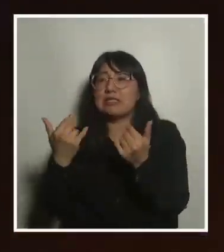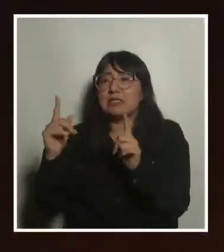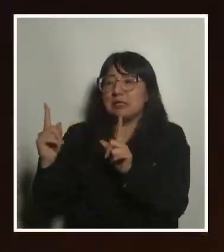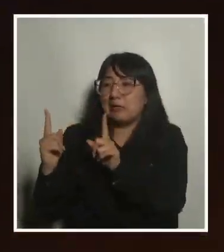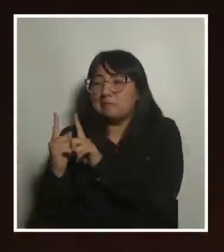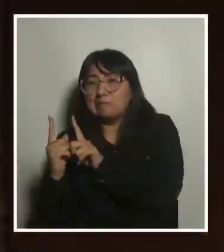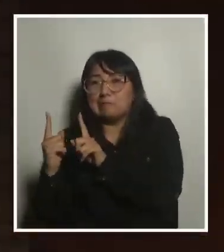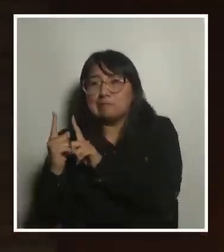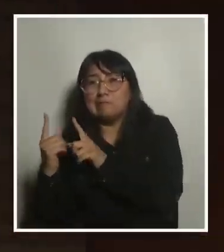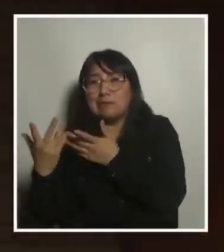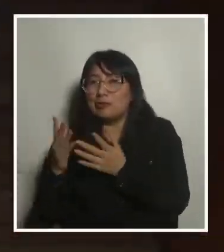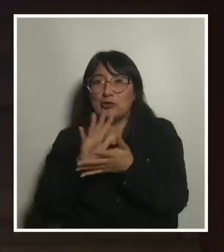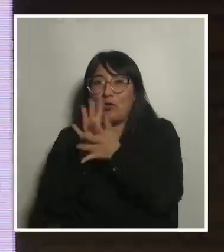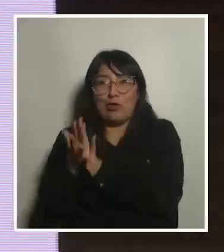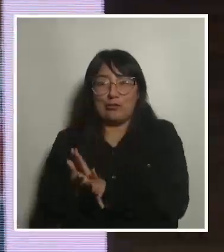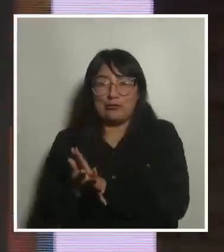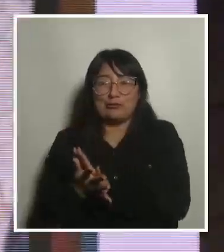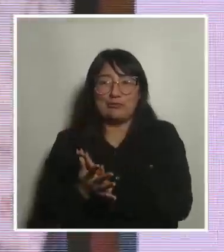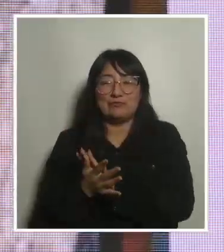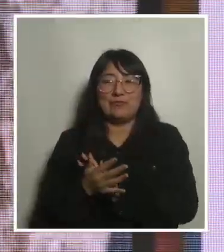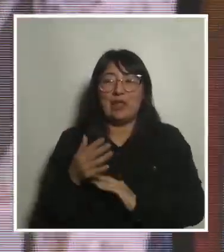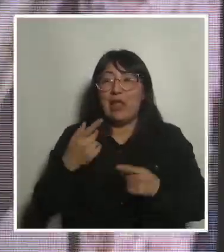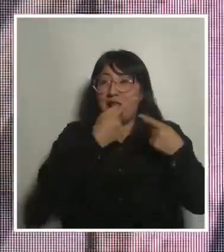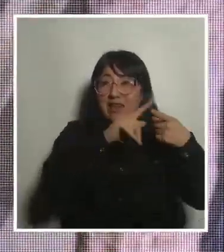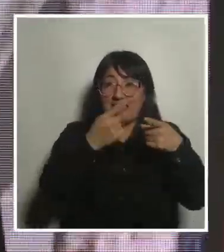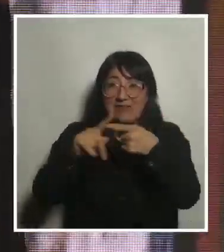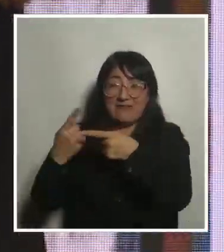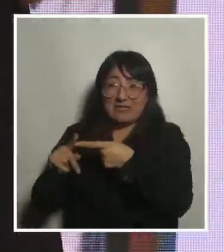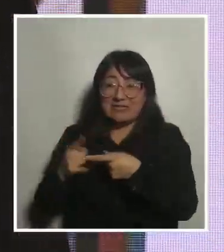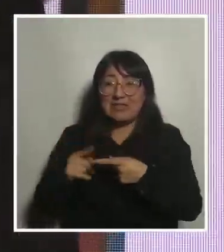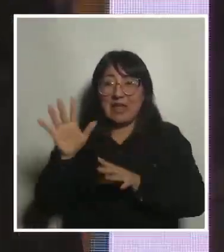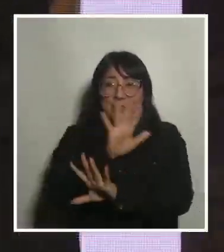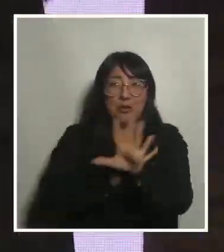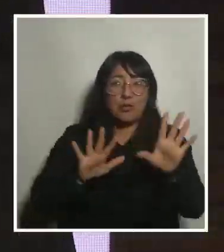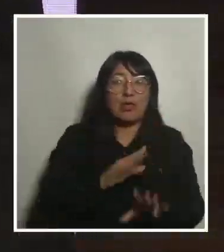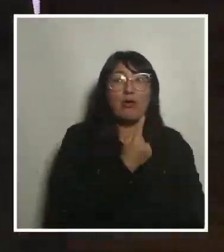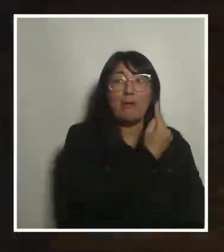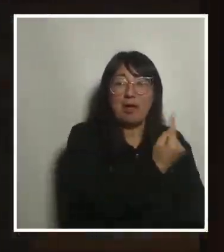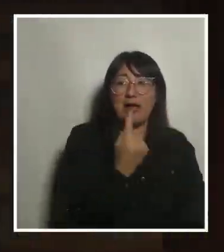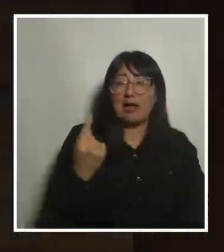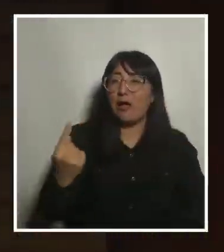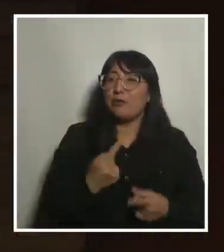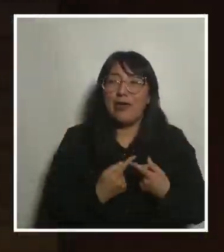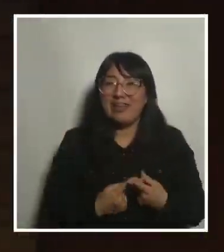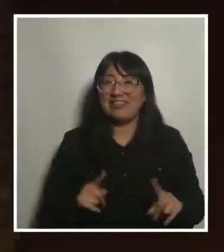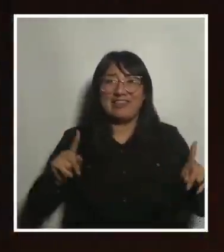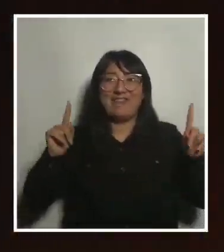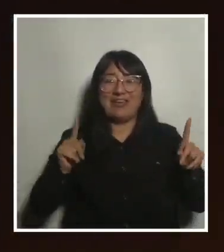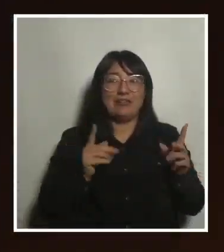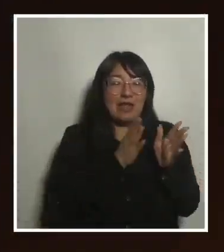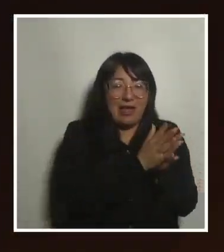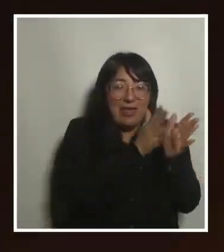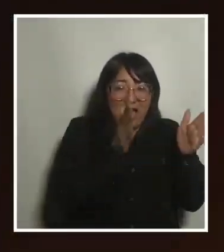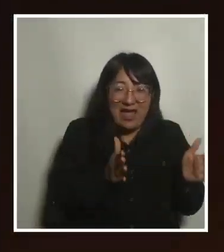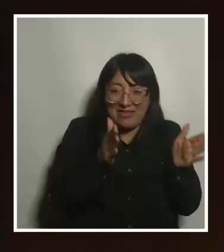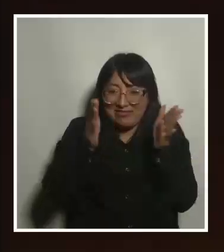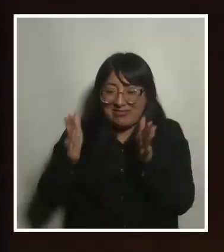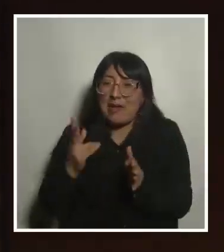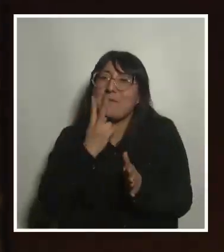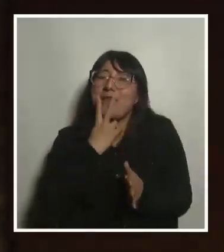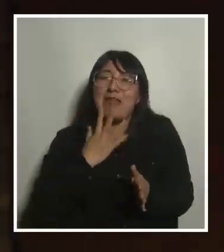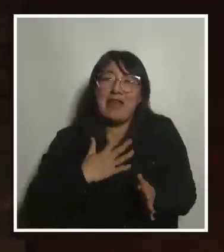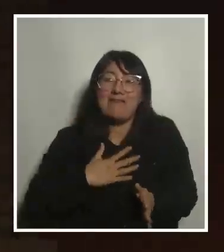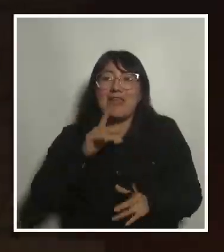ecodependiente. La diversidad de cuidados para cada persona y en cada etapa de nuestra vida son